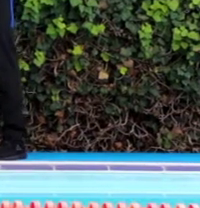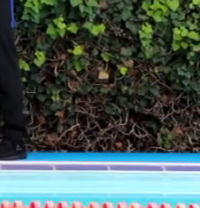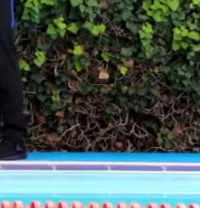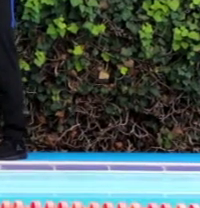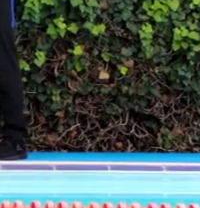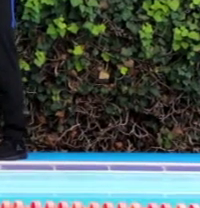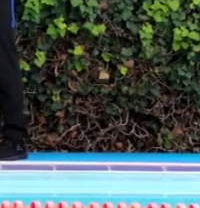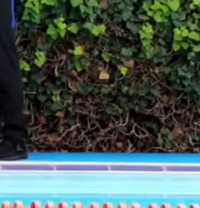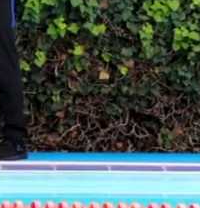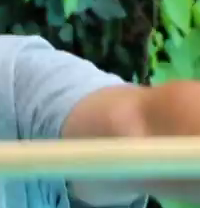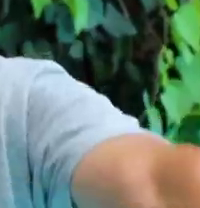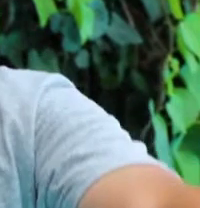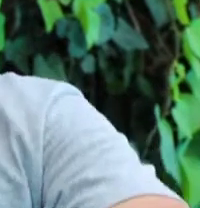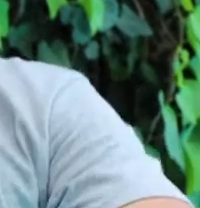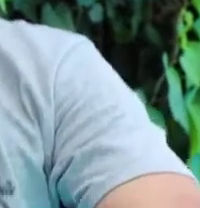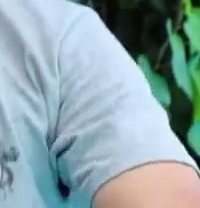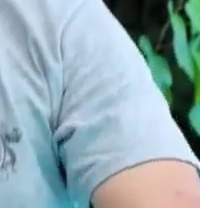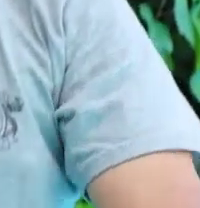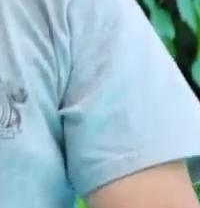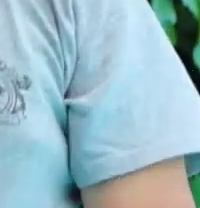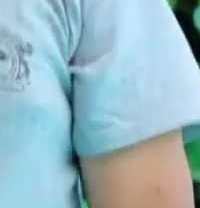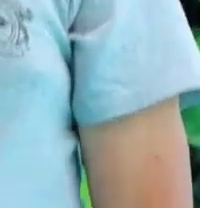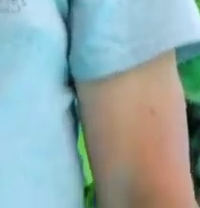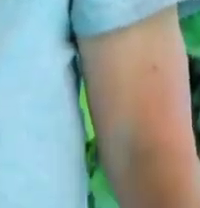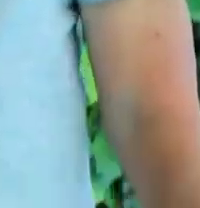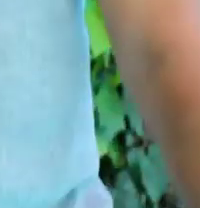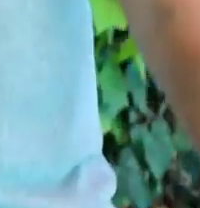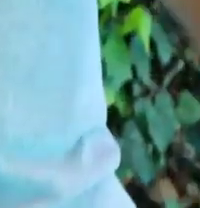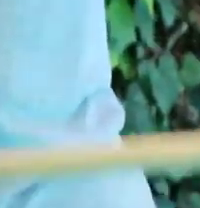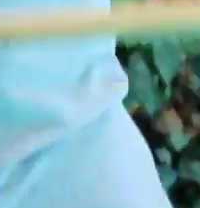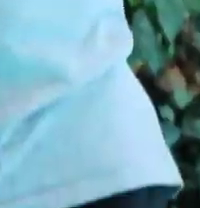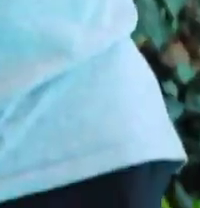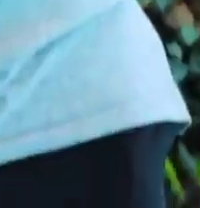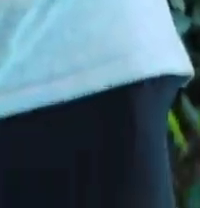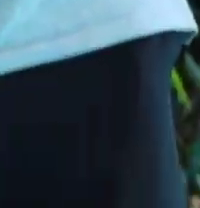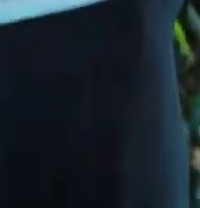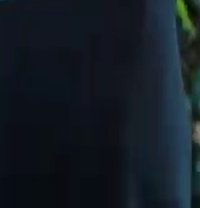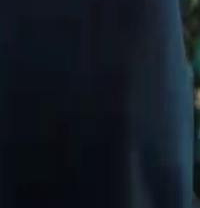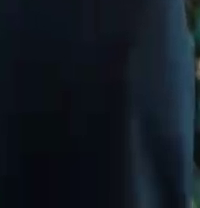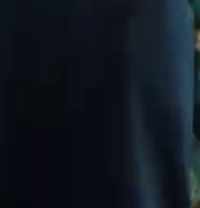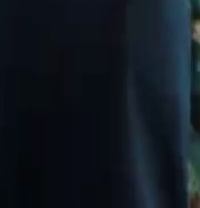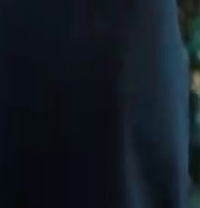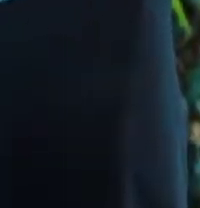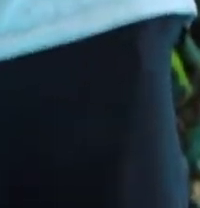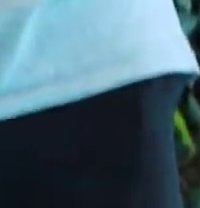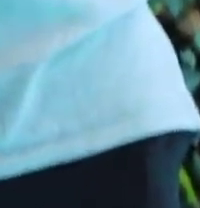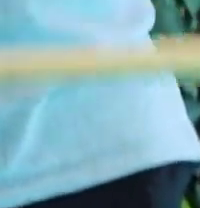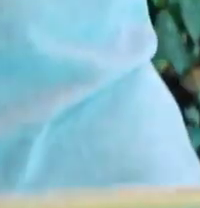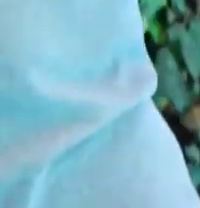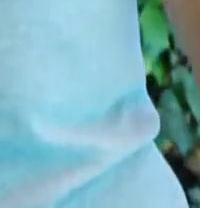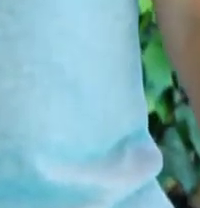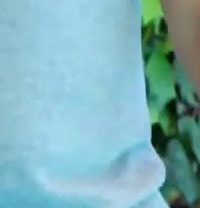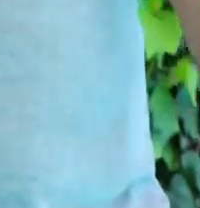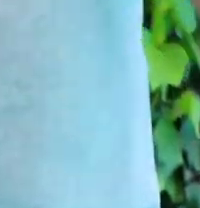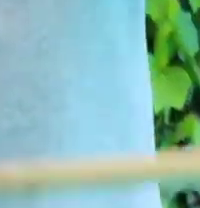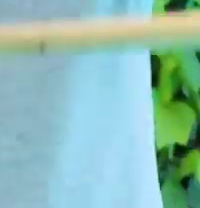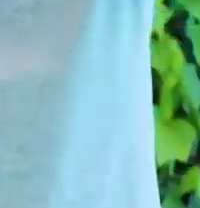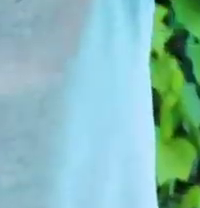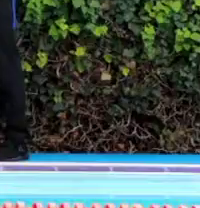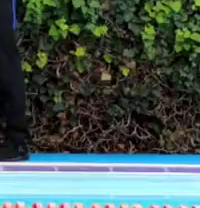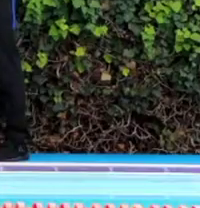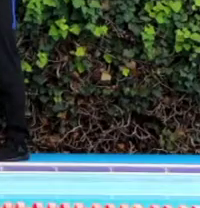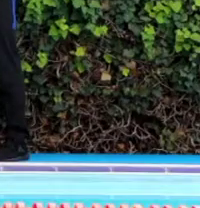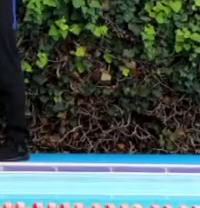Y vamos a hacer extensión a la altura